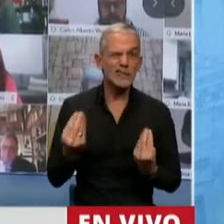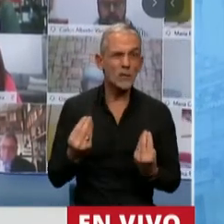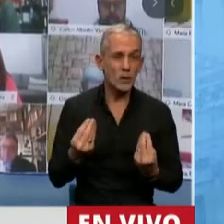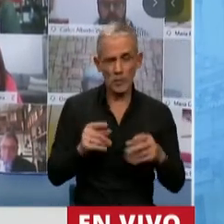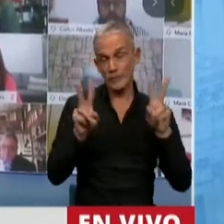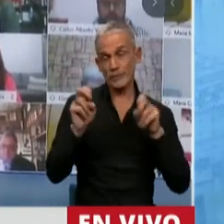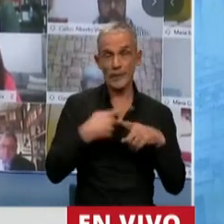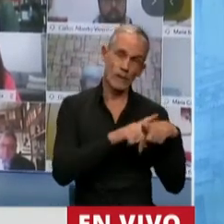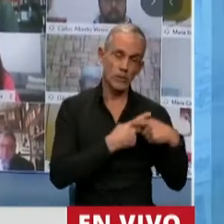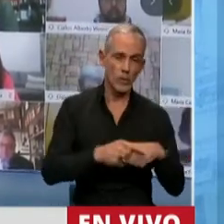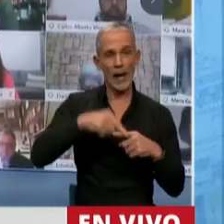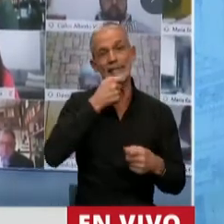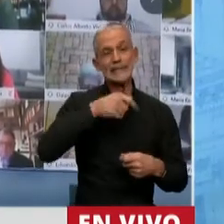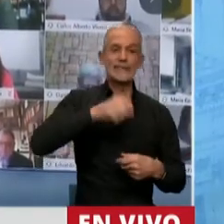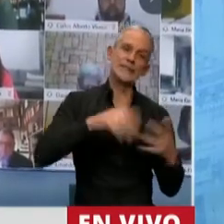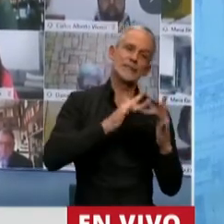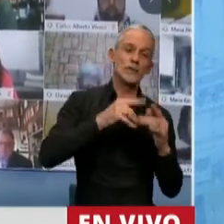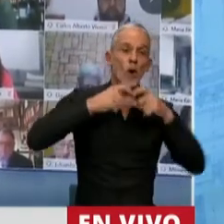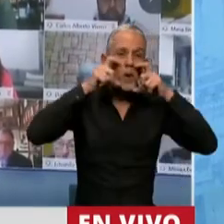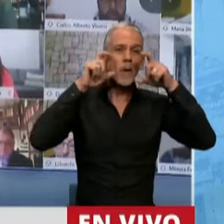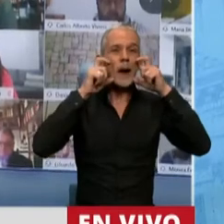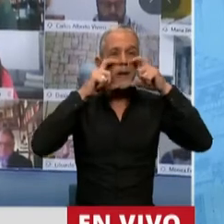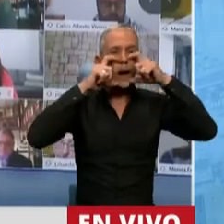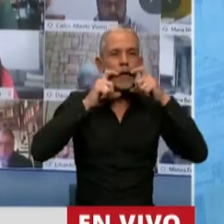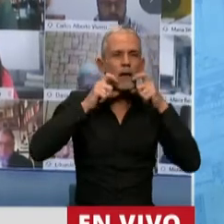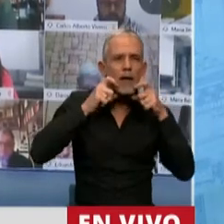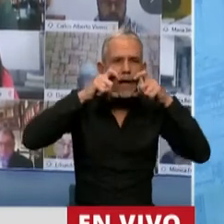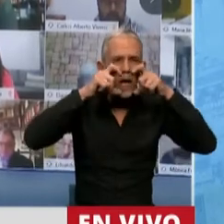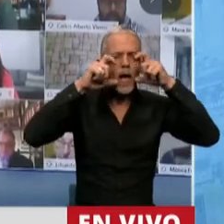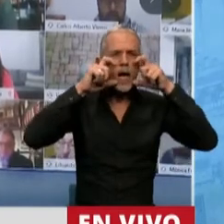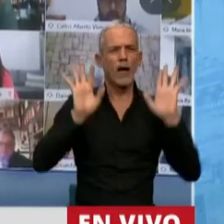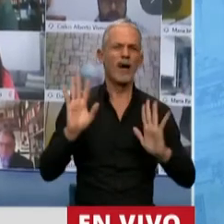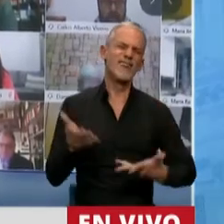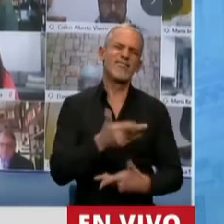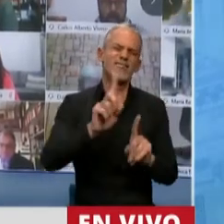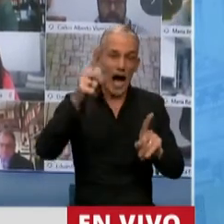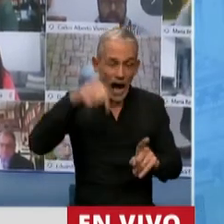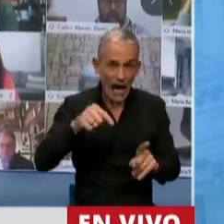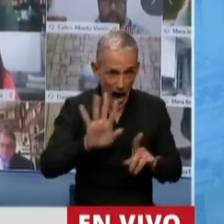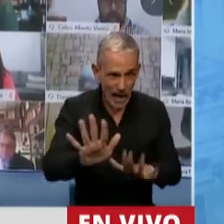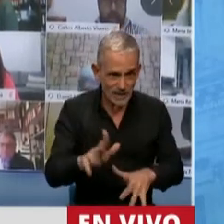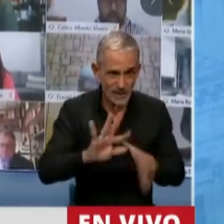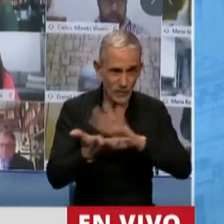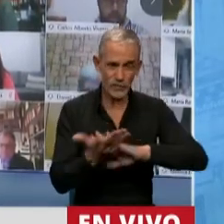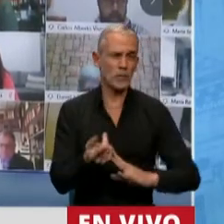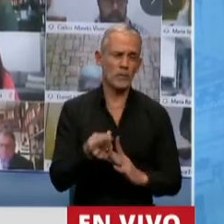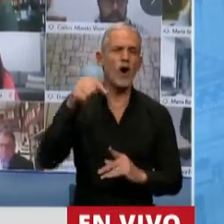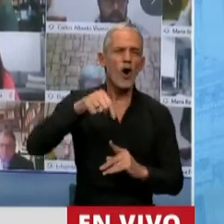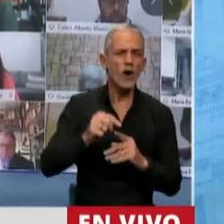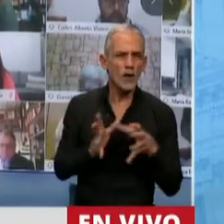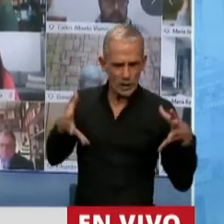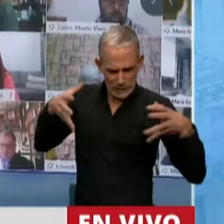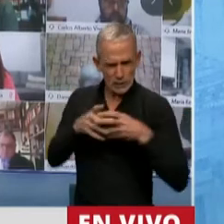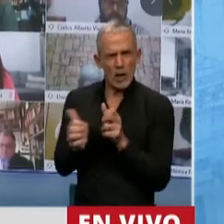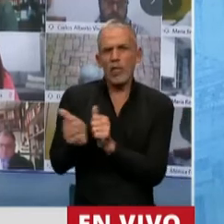es debatiendo si nos vamos a poner el barbijo más arriba o más abajo, nos vamos a amontonar o no. No es valiente que estén hoy amontonados en el